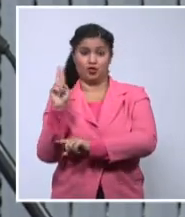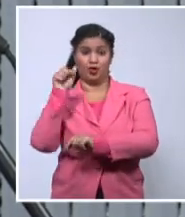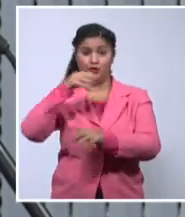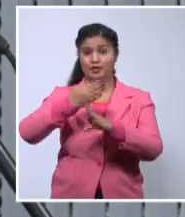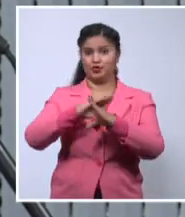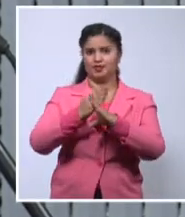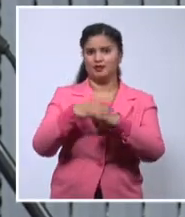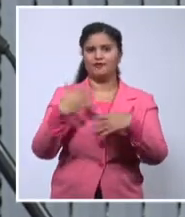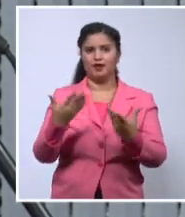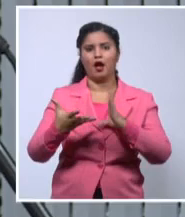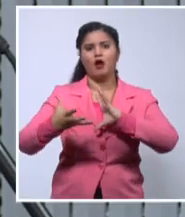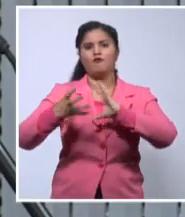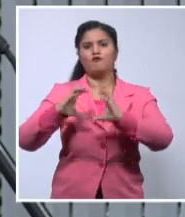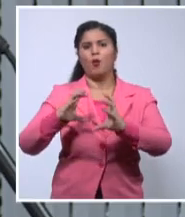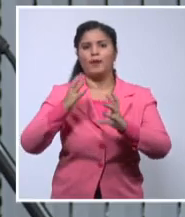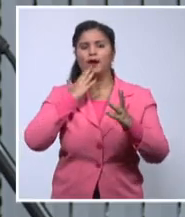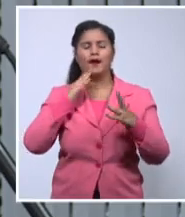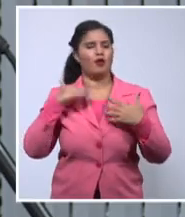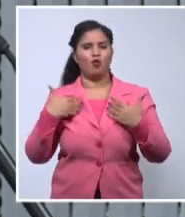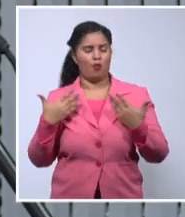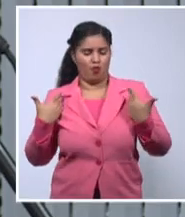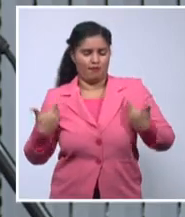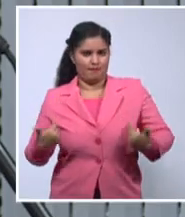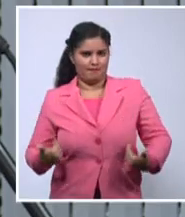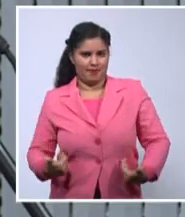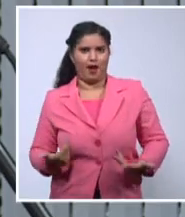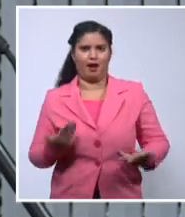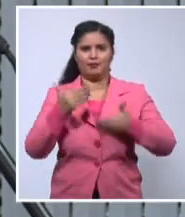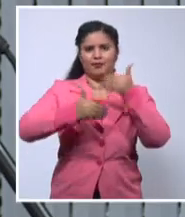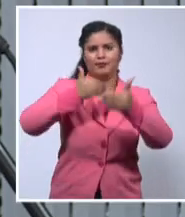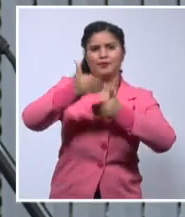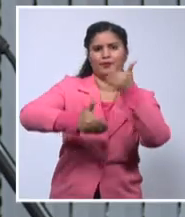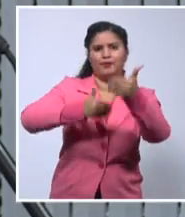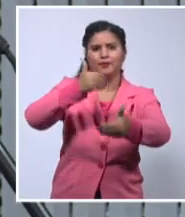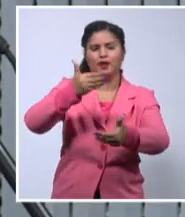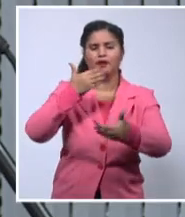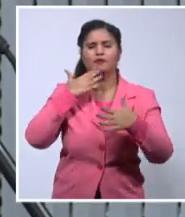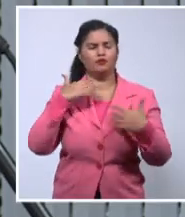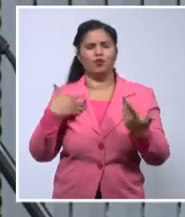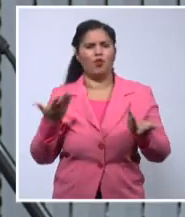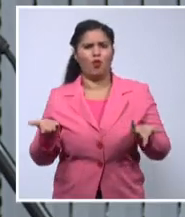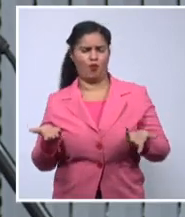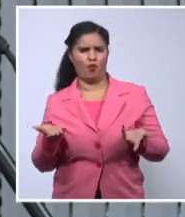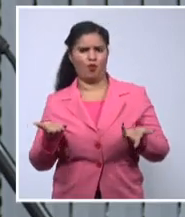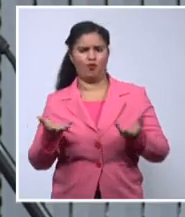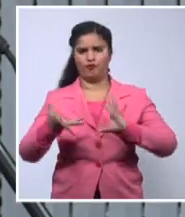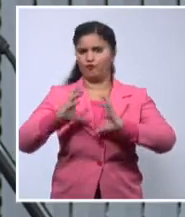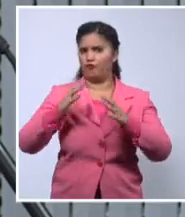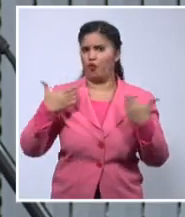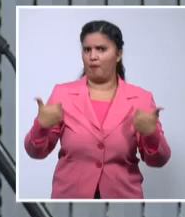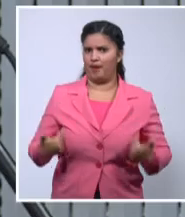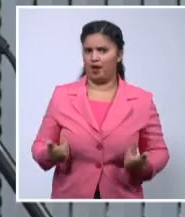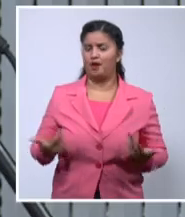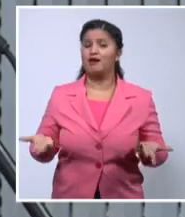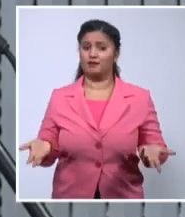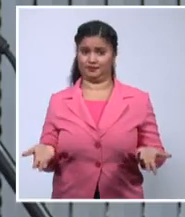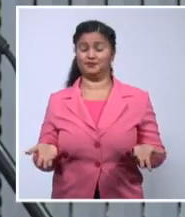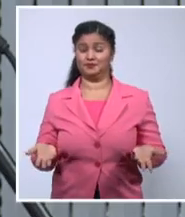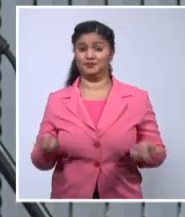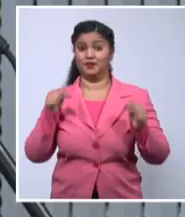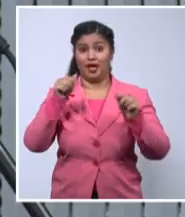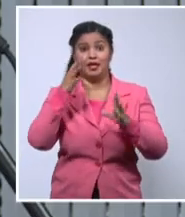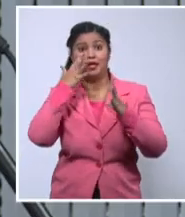el país que queremos tiene que ser un país inclusivo, donde ya no es derecha o izquierda, donde el centro no es oportunismo.